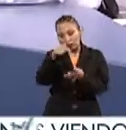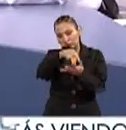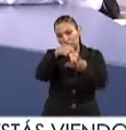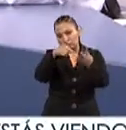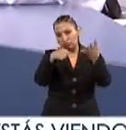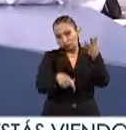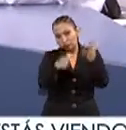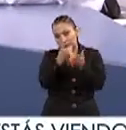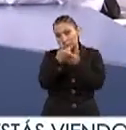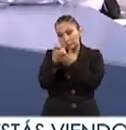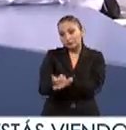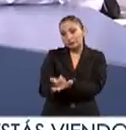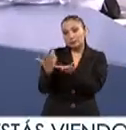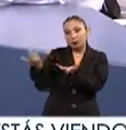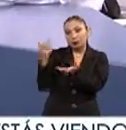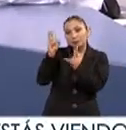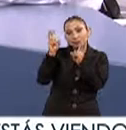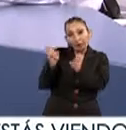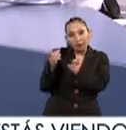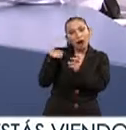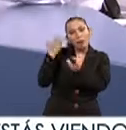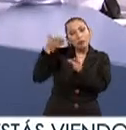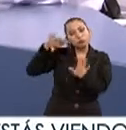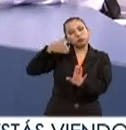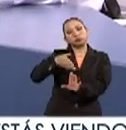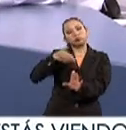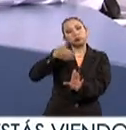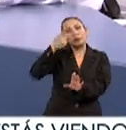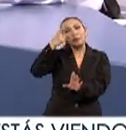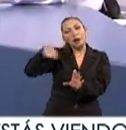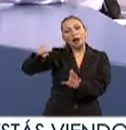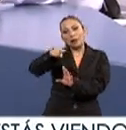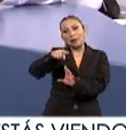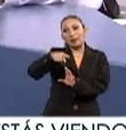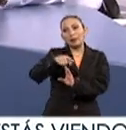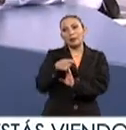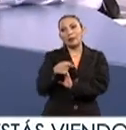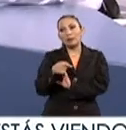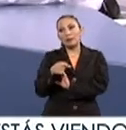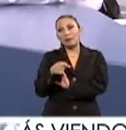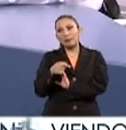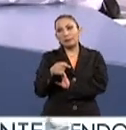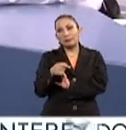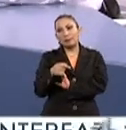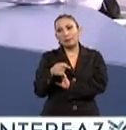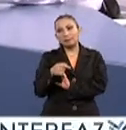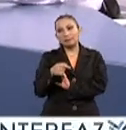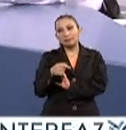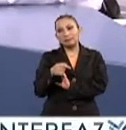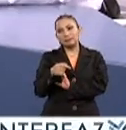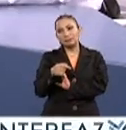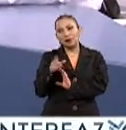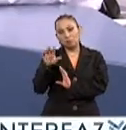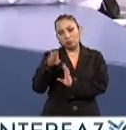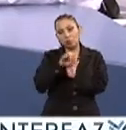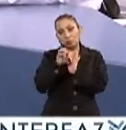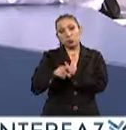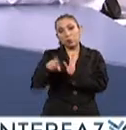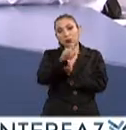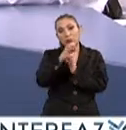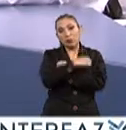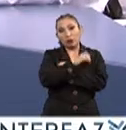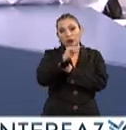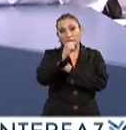y son los apartados de enfoque en los cuales, como referente de educación